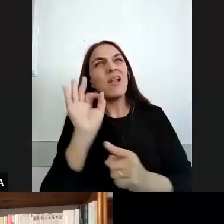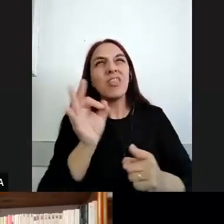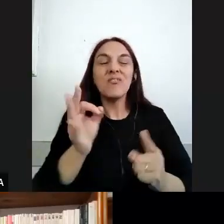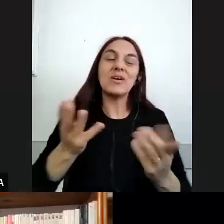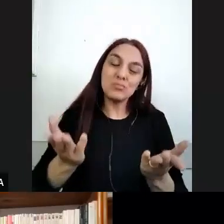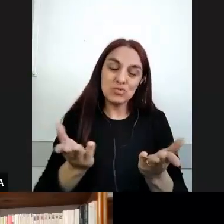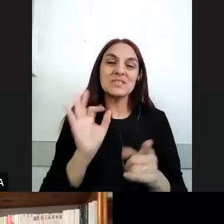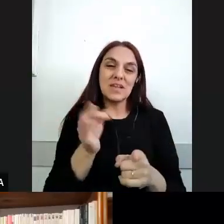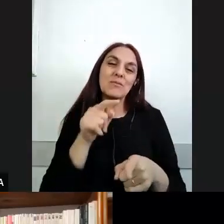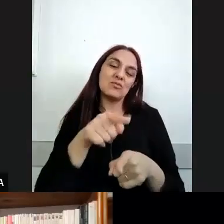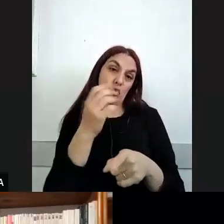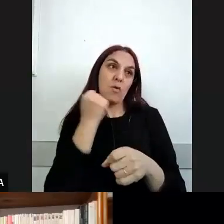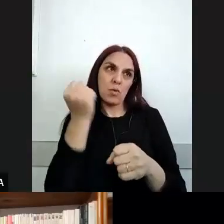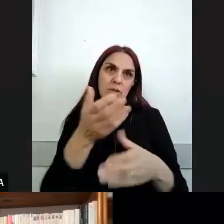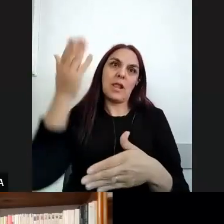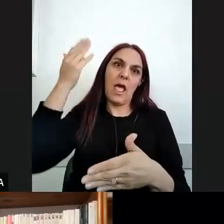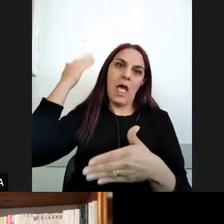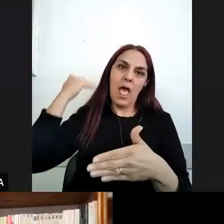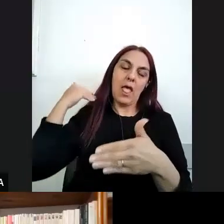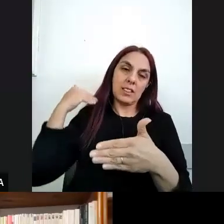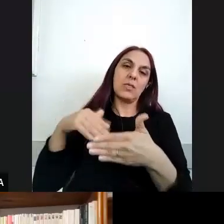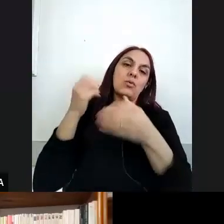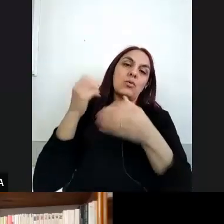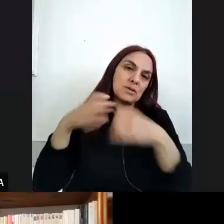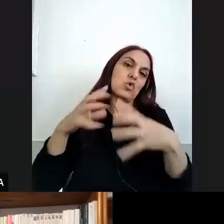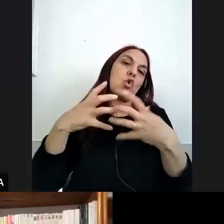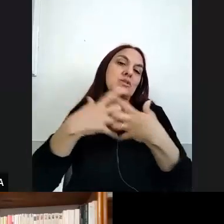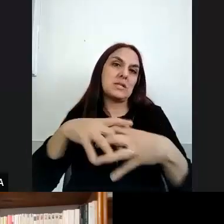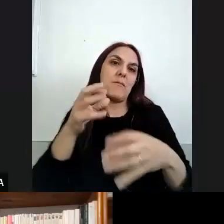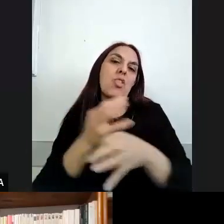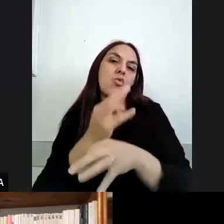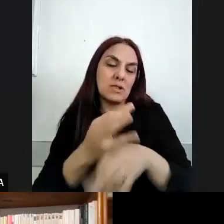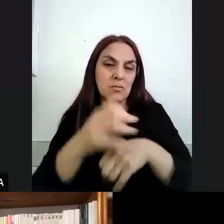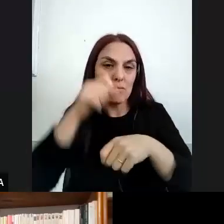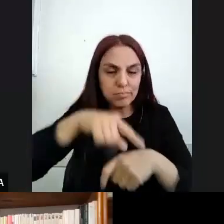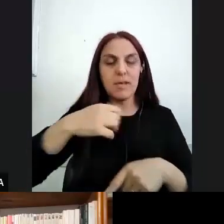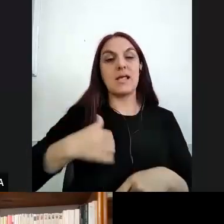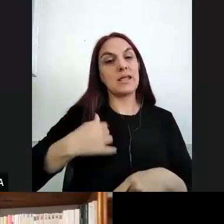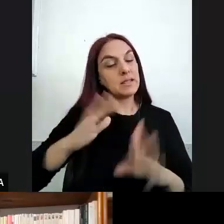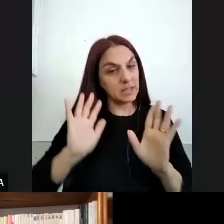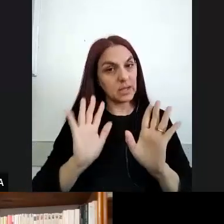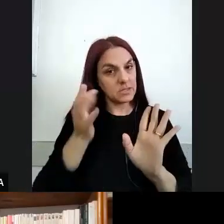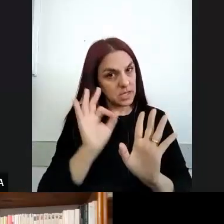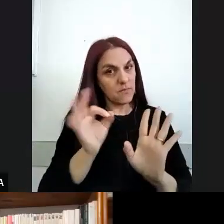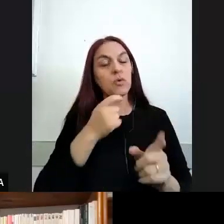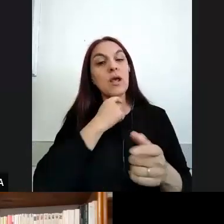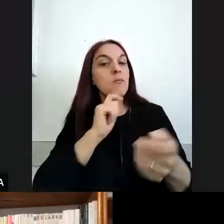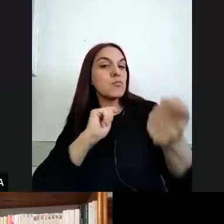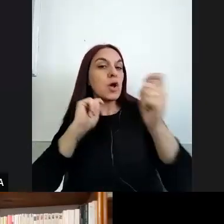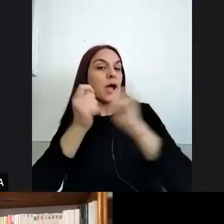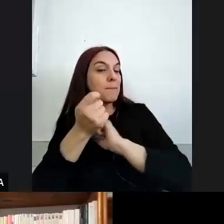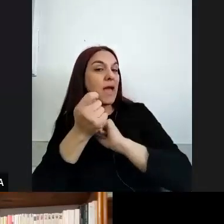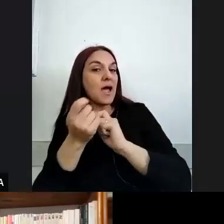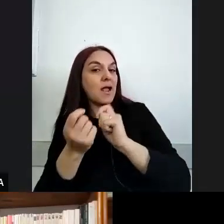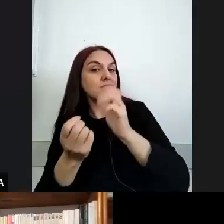una impronta muy importante desde el origen del sistema educativo digamos en Argentina y lo queremos reemplazar por la perspectiva